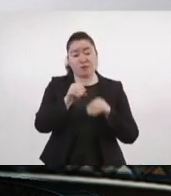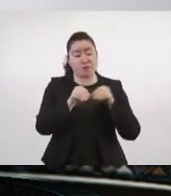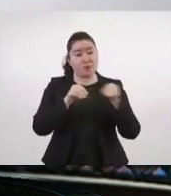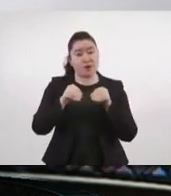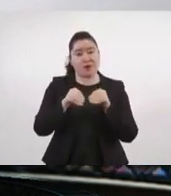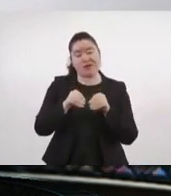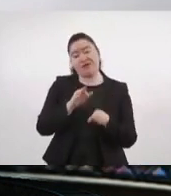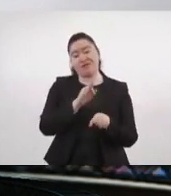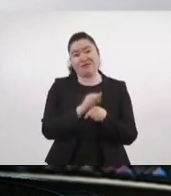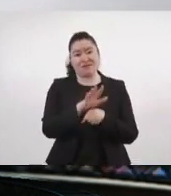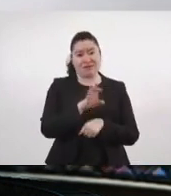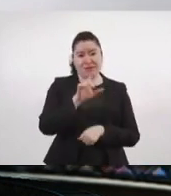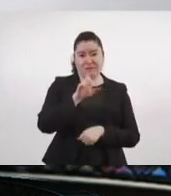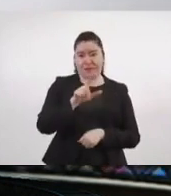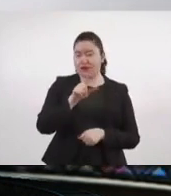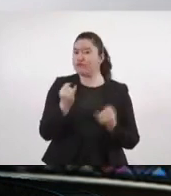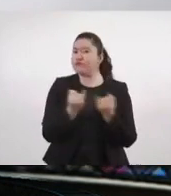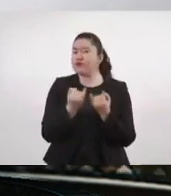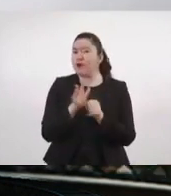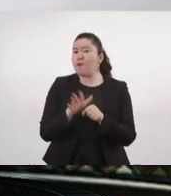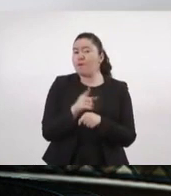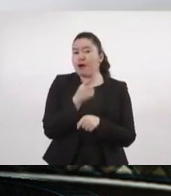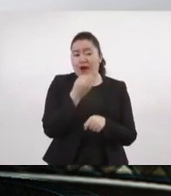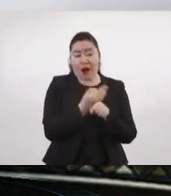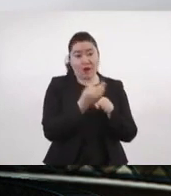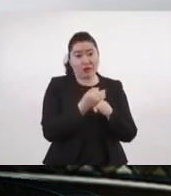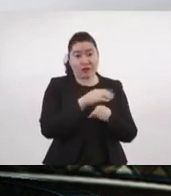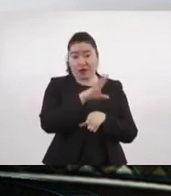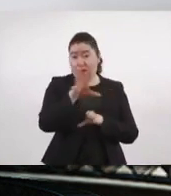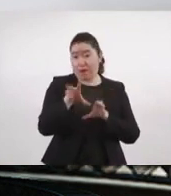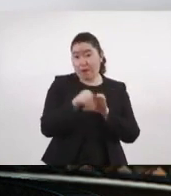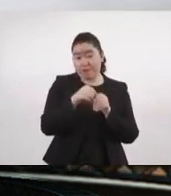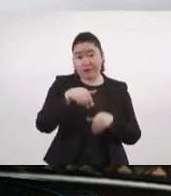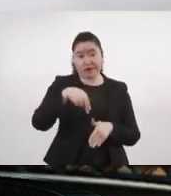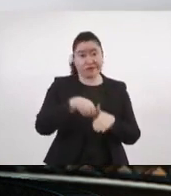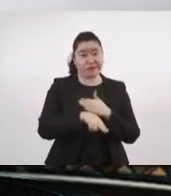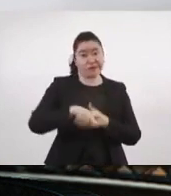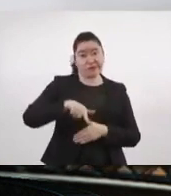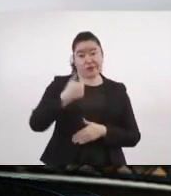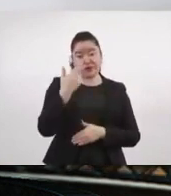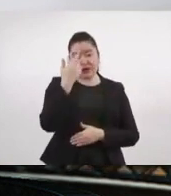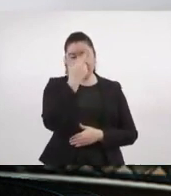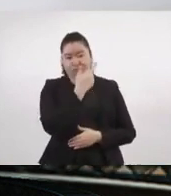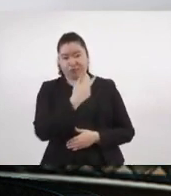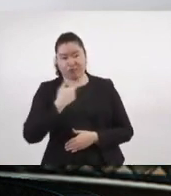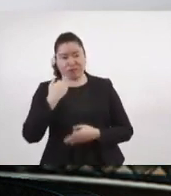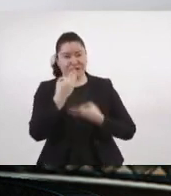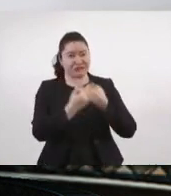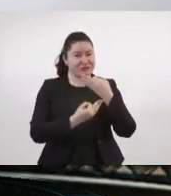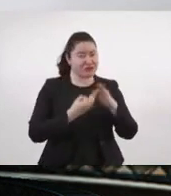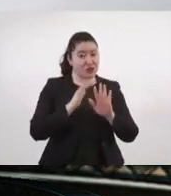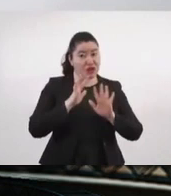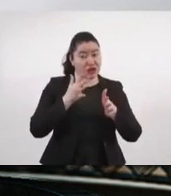Riesgos y en general de todos, de suspender por el momento toda la línea 12 hasta que no se pueda hacer una evaluación de